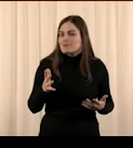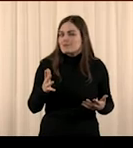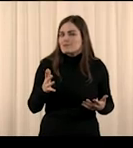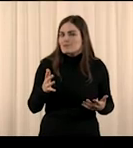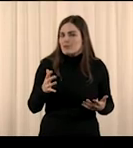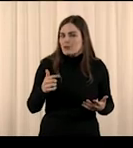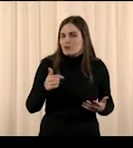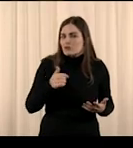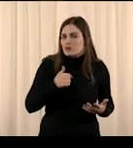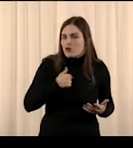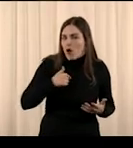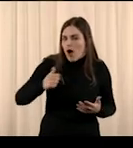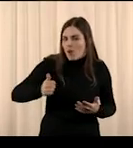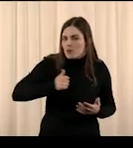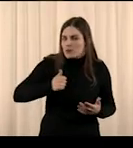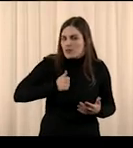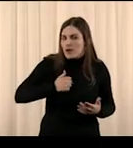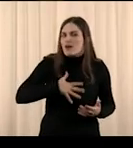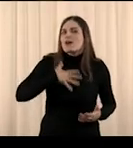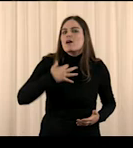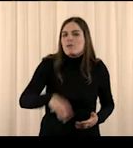¿Sabríamos aprovecharla?